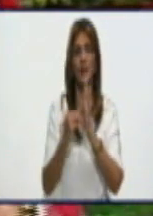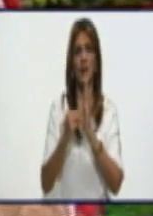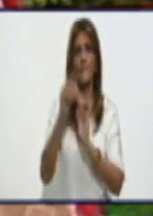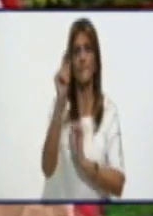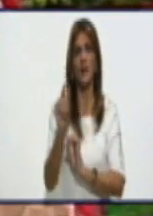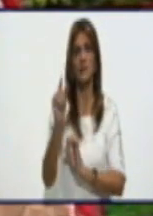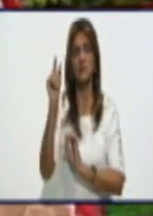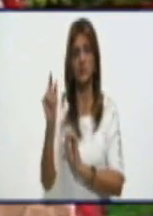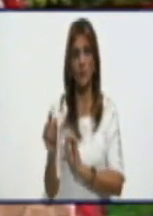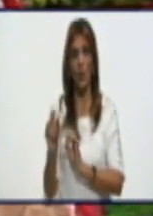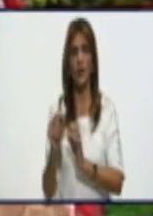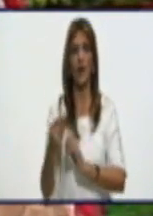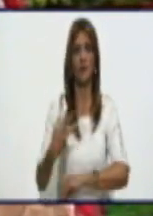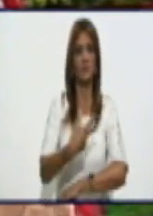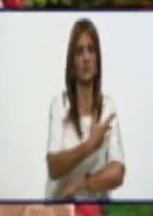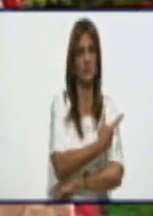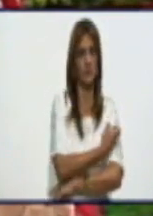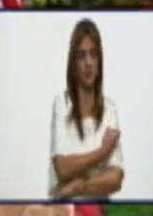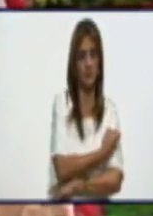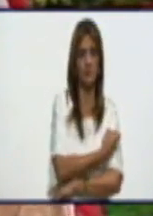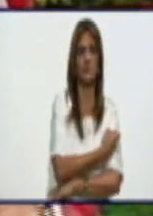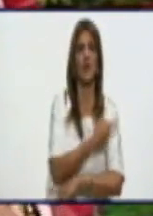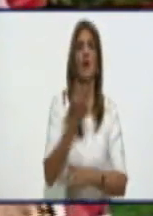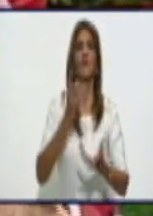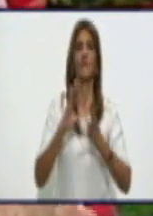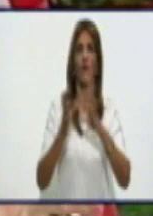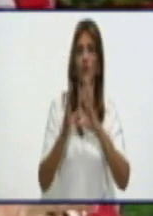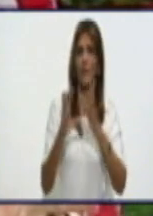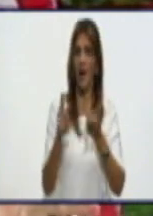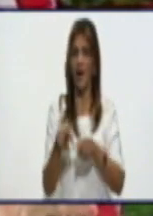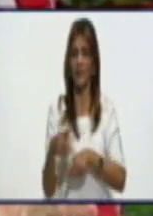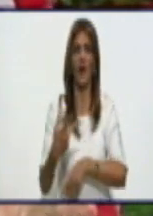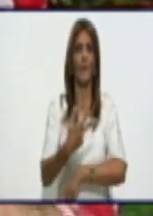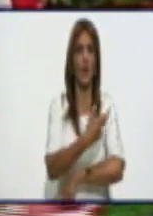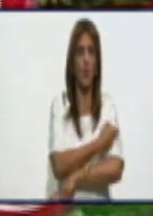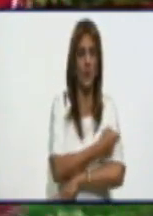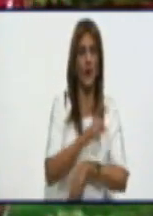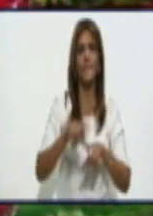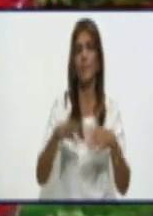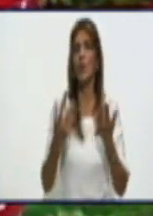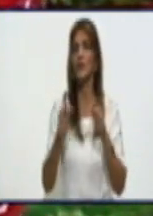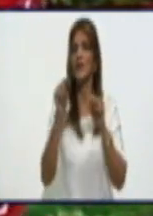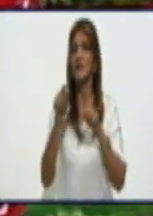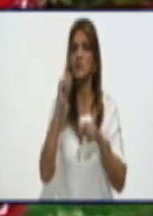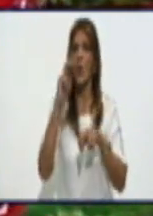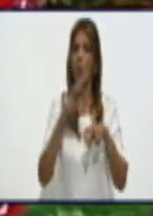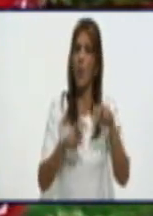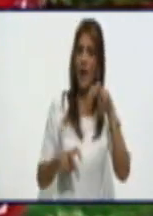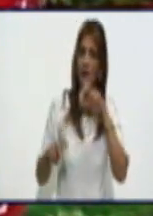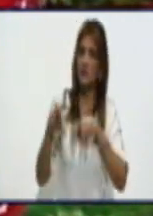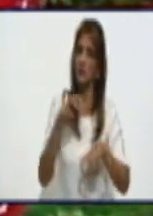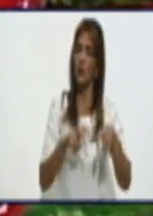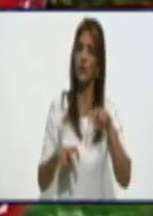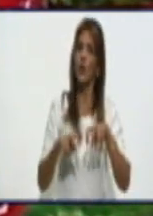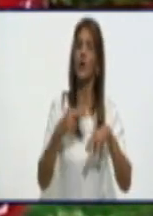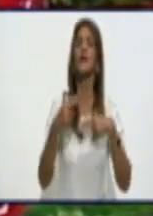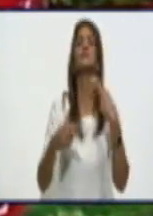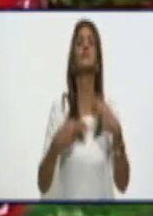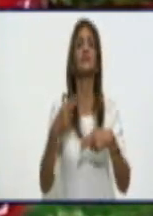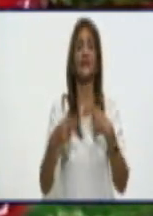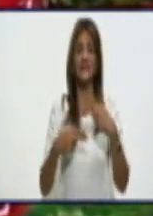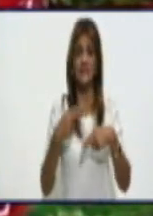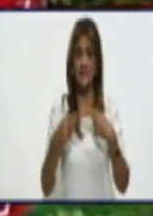placebo y otras 3.000 recibieron la vacuna. Eso es un estudio que se está haciendo. Los trabajadores de salud reciben la